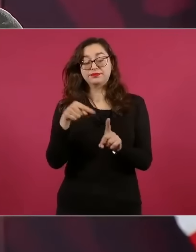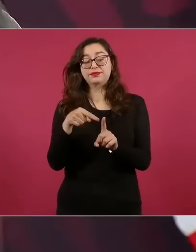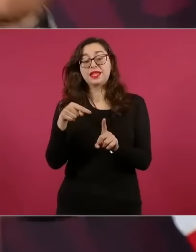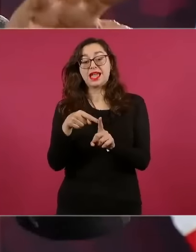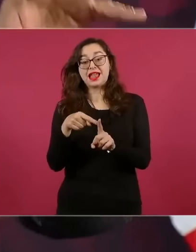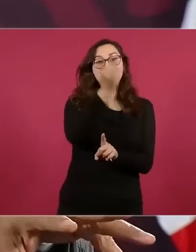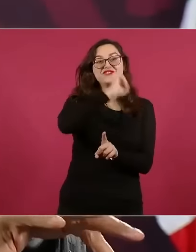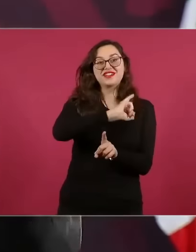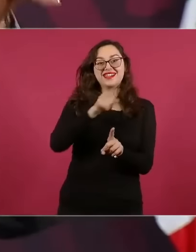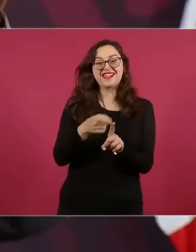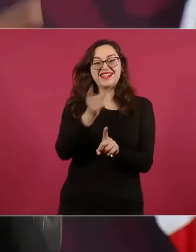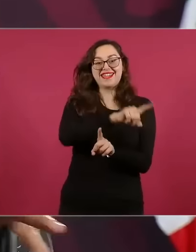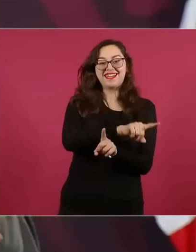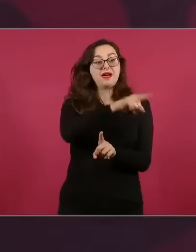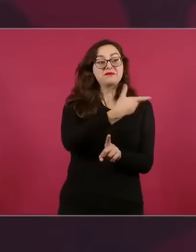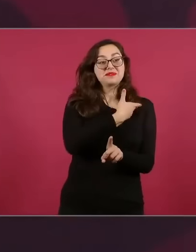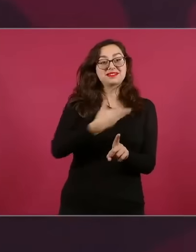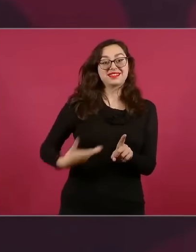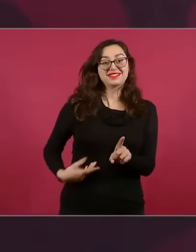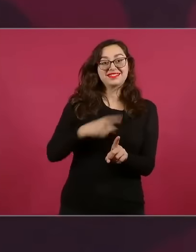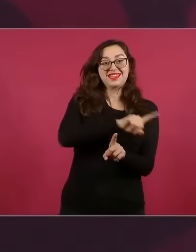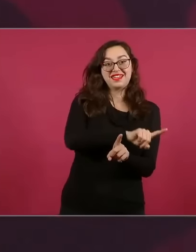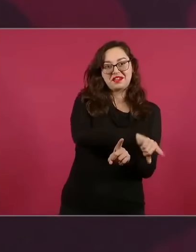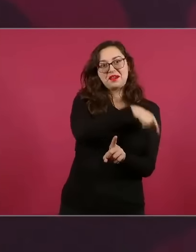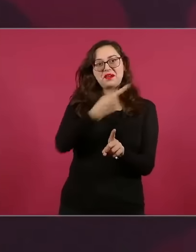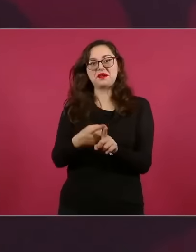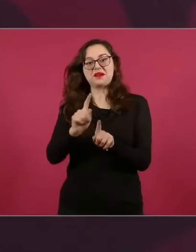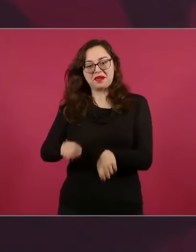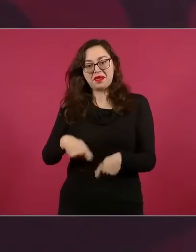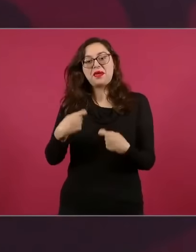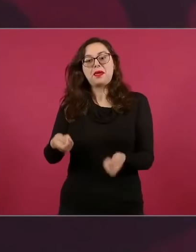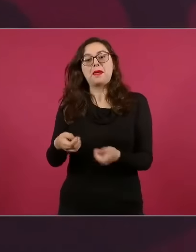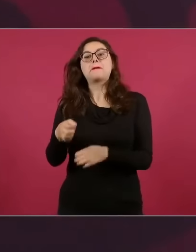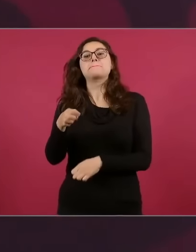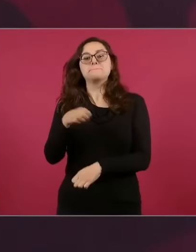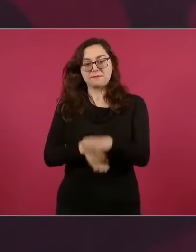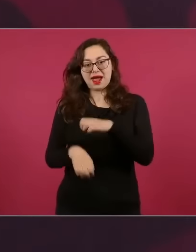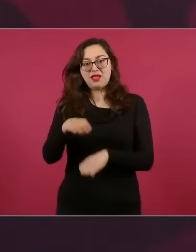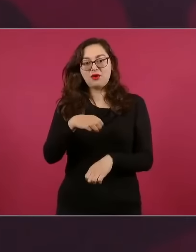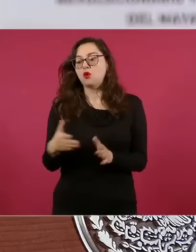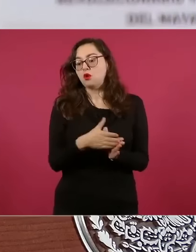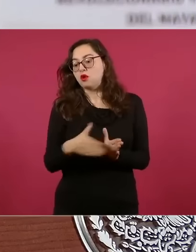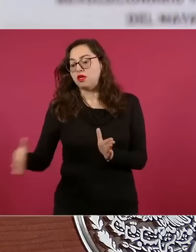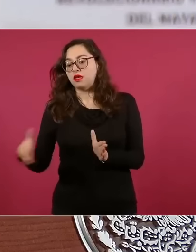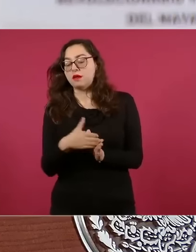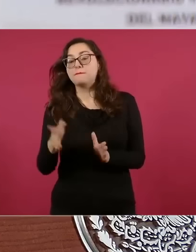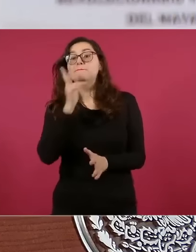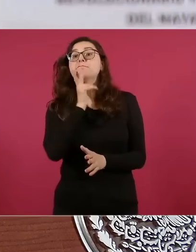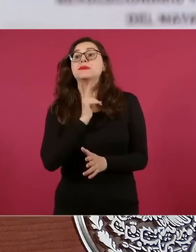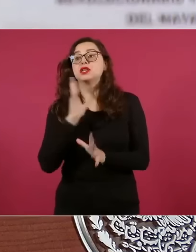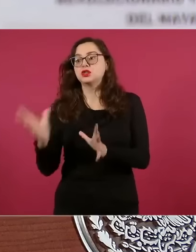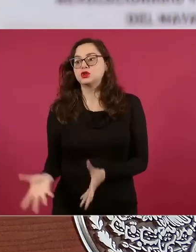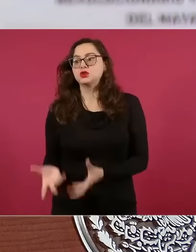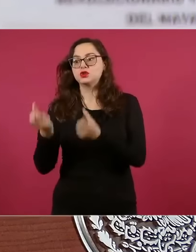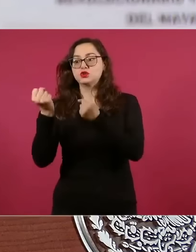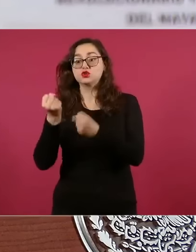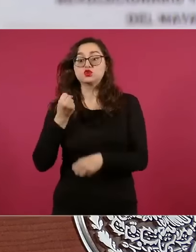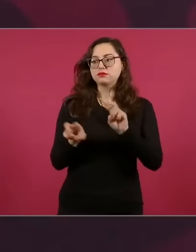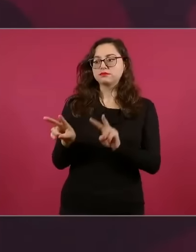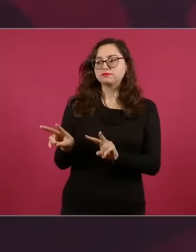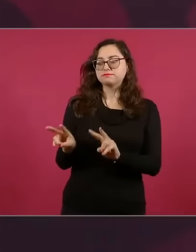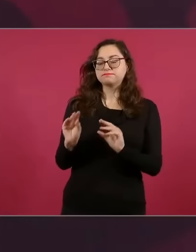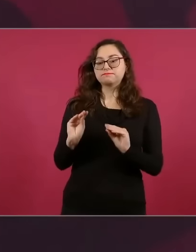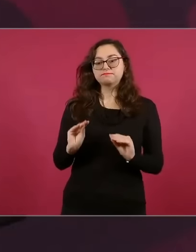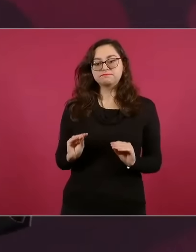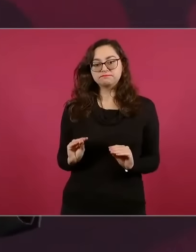la suerte que es embajador en México cuando la expropiación petrolera y se porta